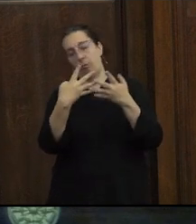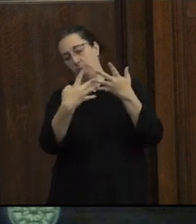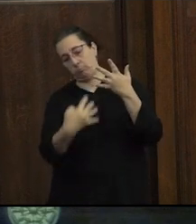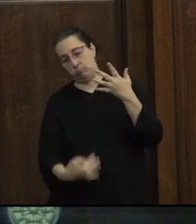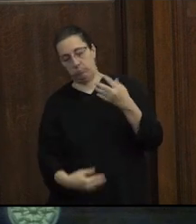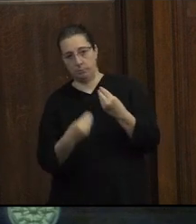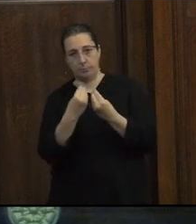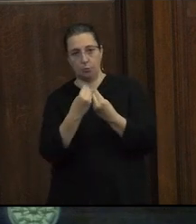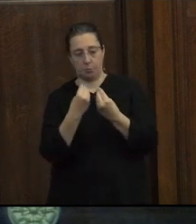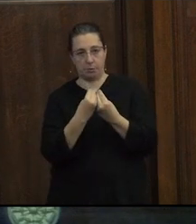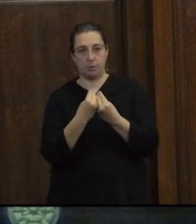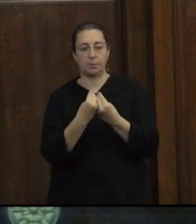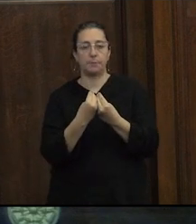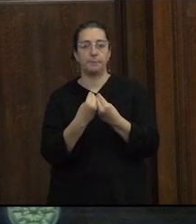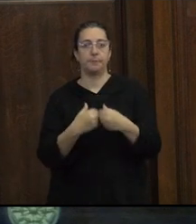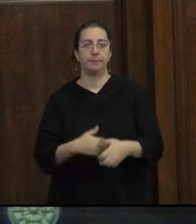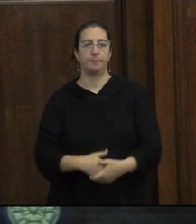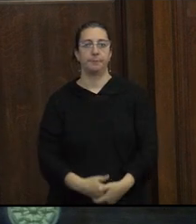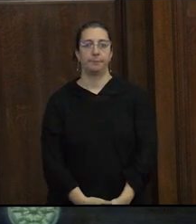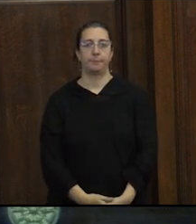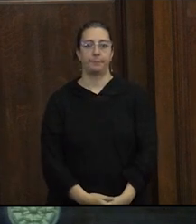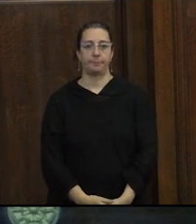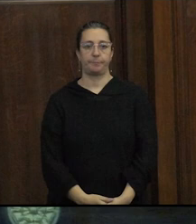que va a discutir con ustedes